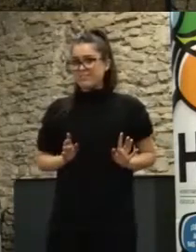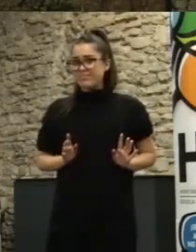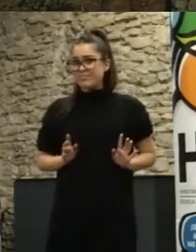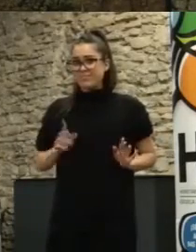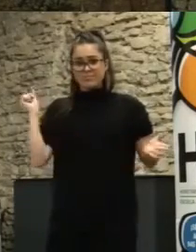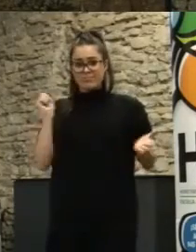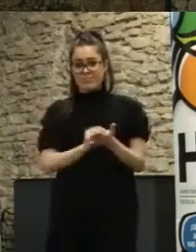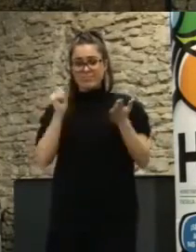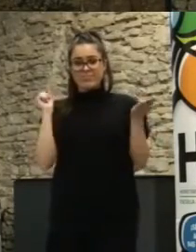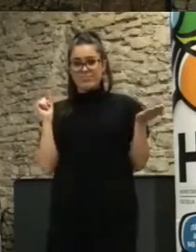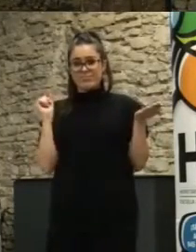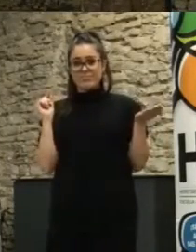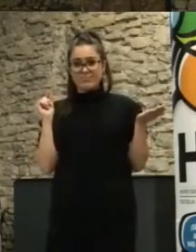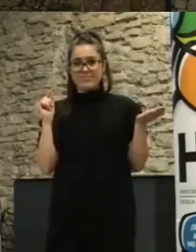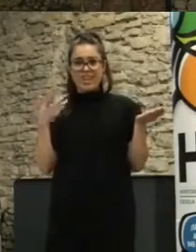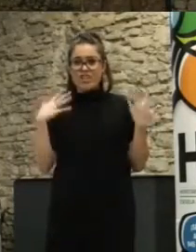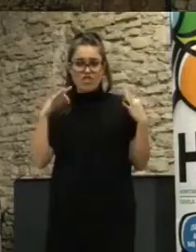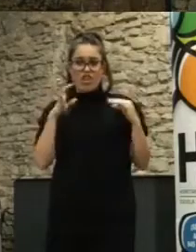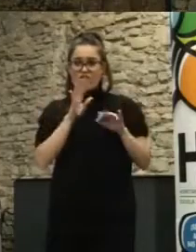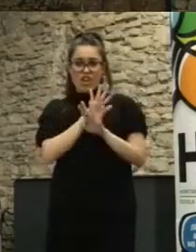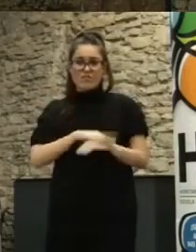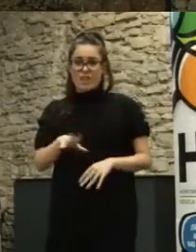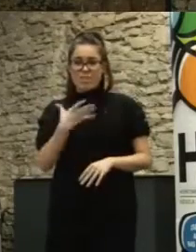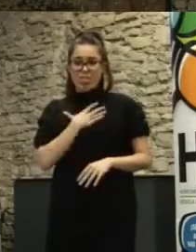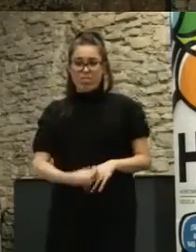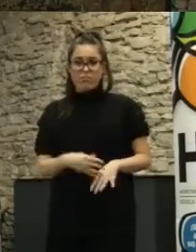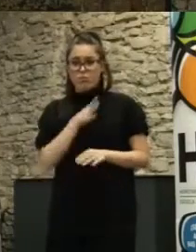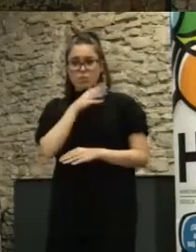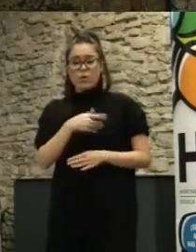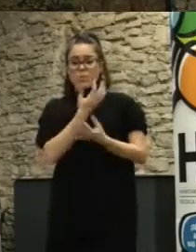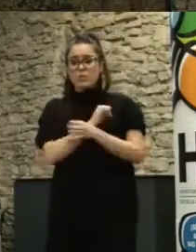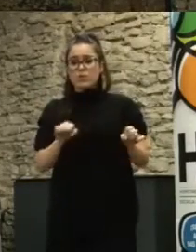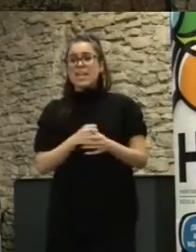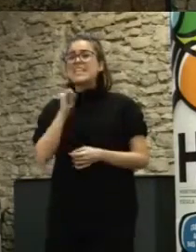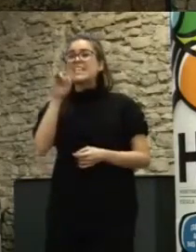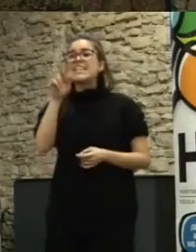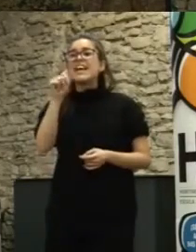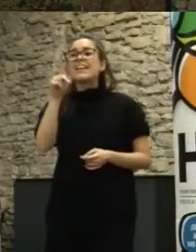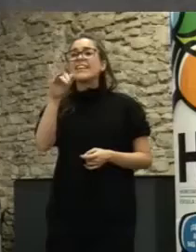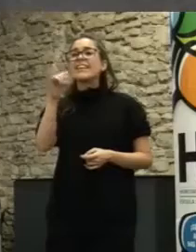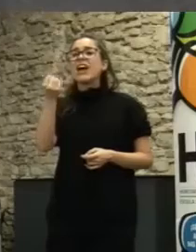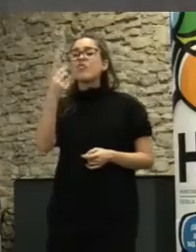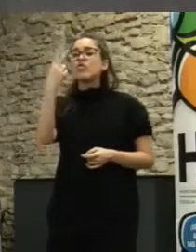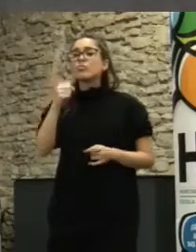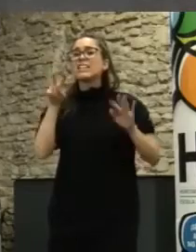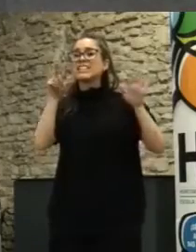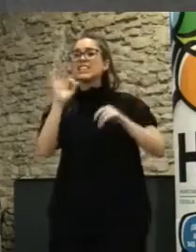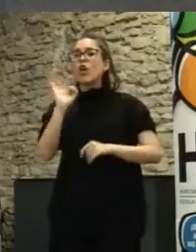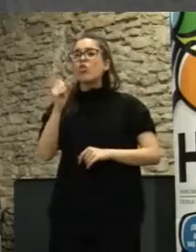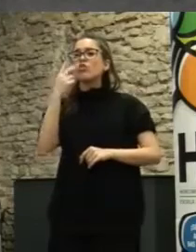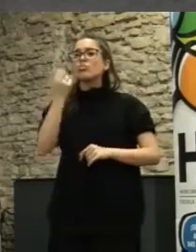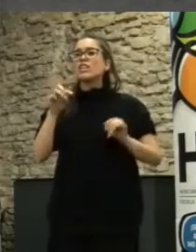posiblemente nos llevemos un chasco en unos años es decir Irekia ya se vivió aquí 2007-2008